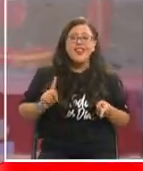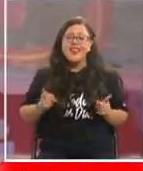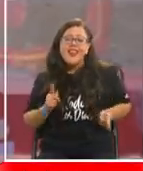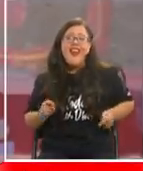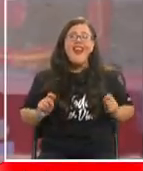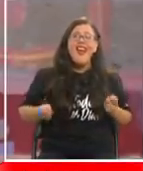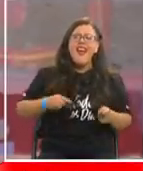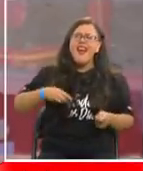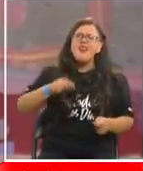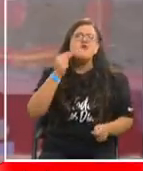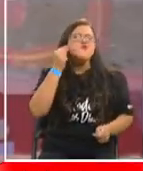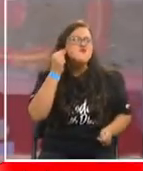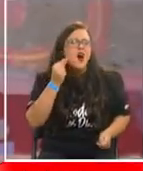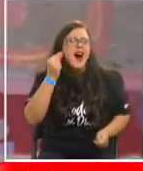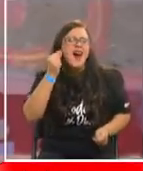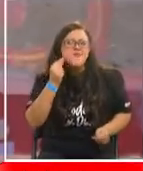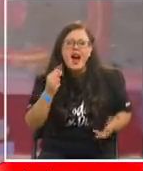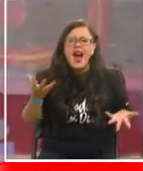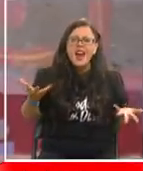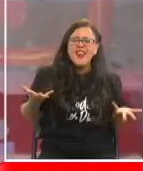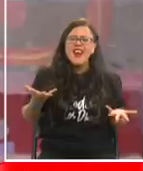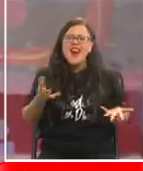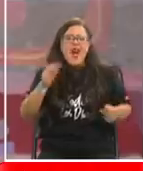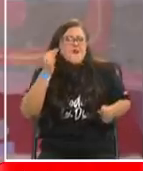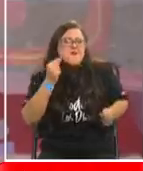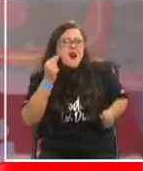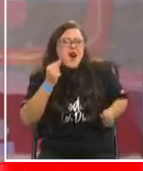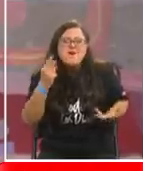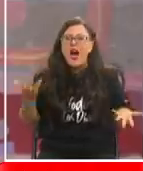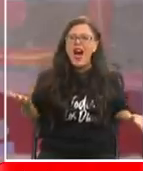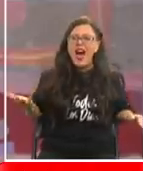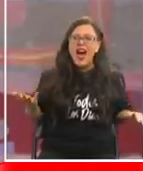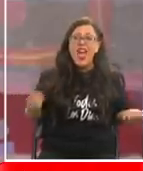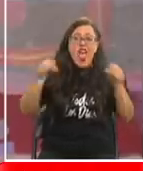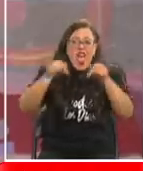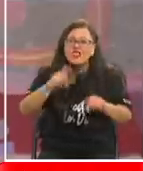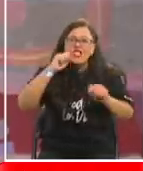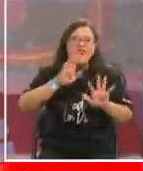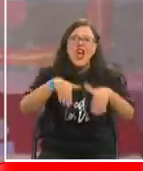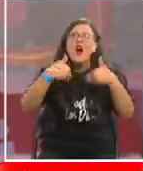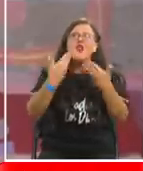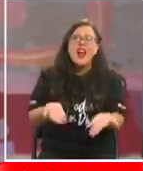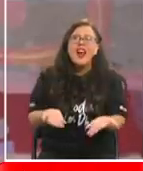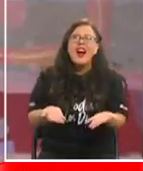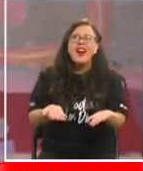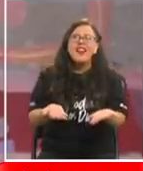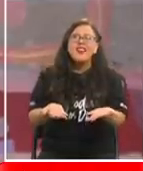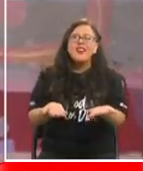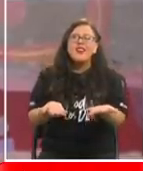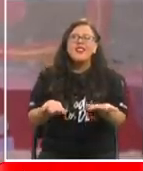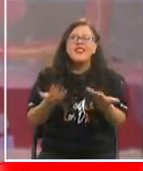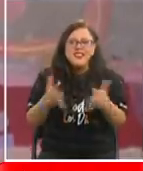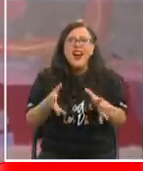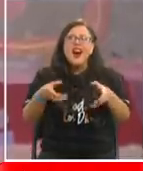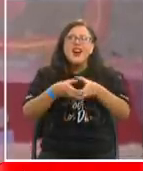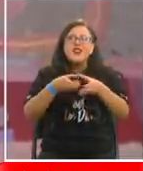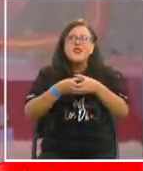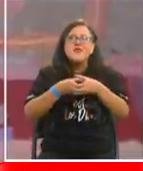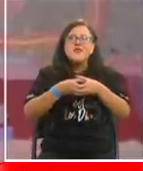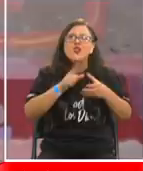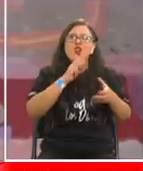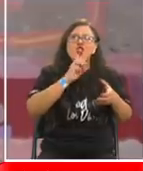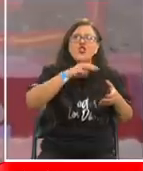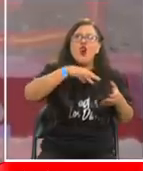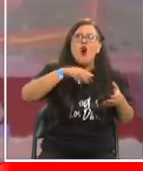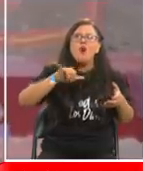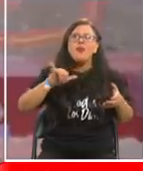Mario, Mario, esto es un regalo que nos ha hecho la suena de Tommy Ray y los niños de